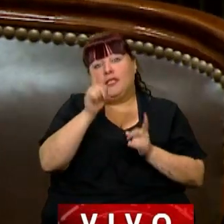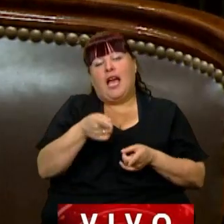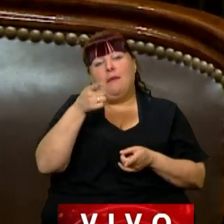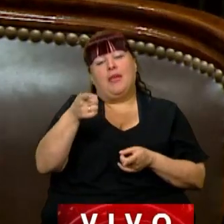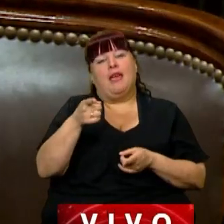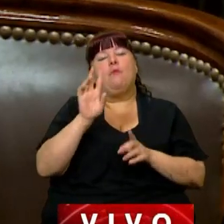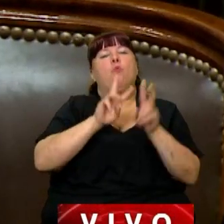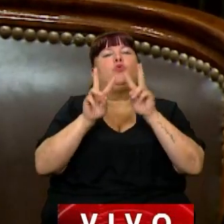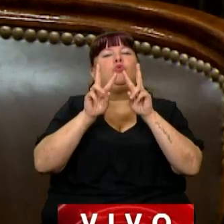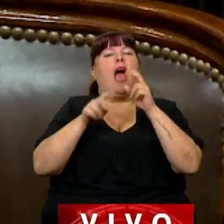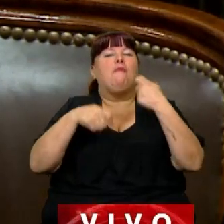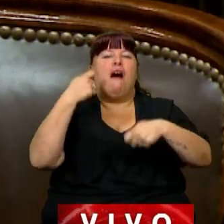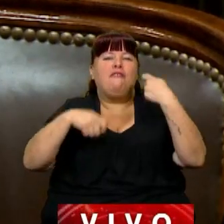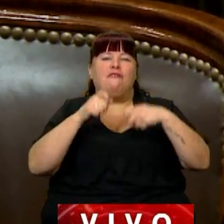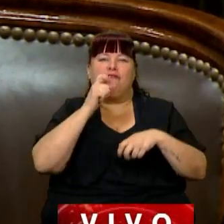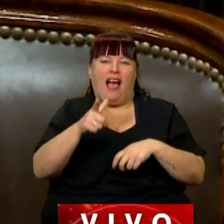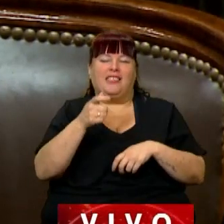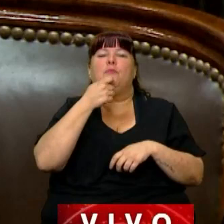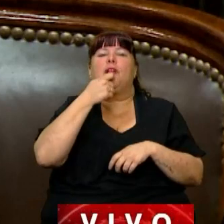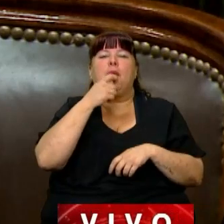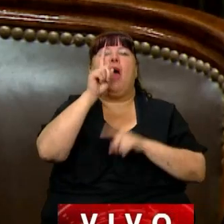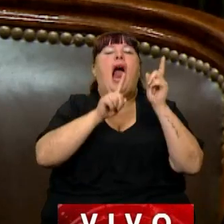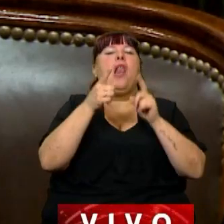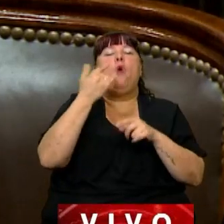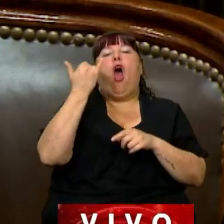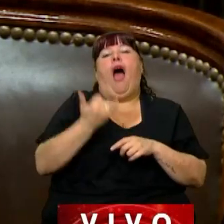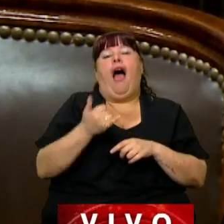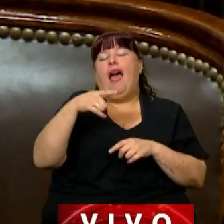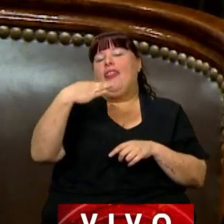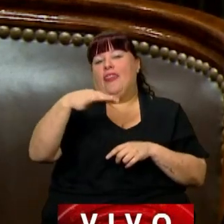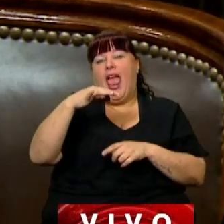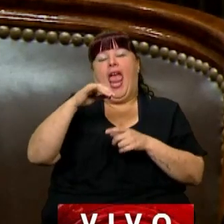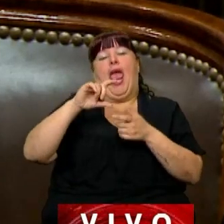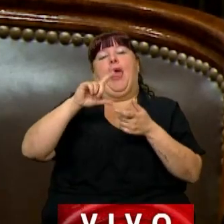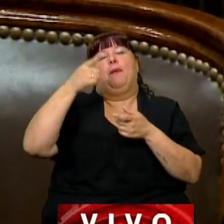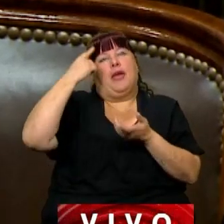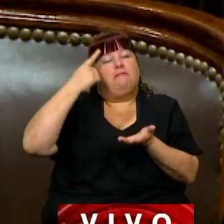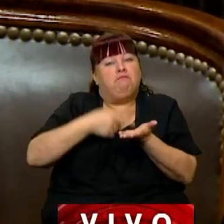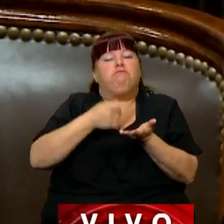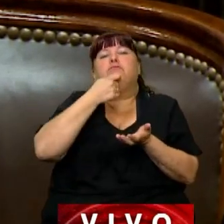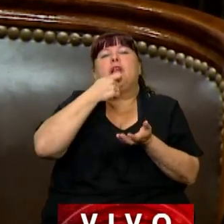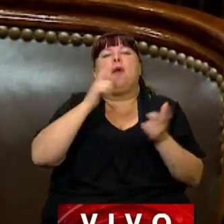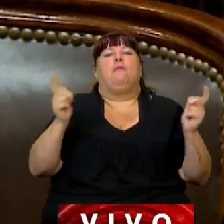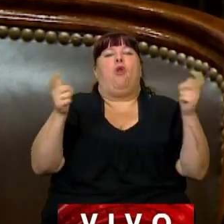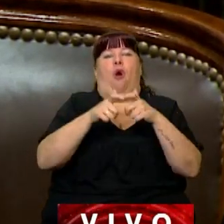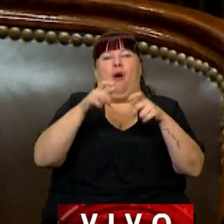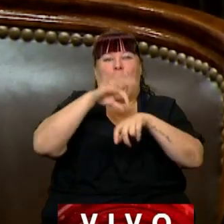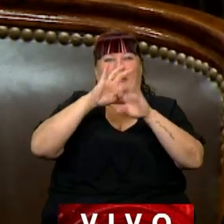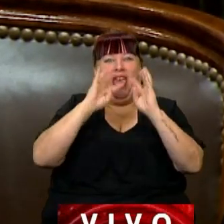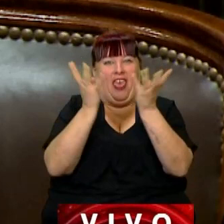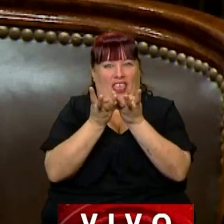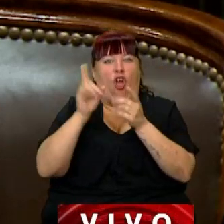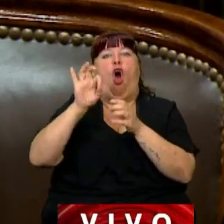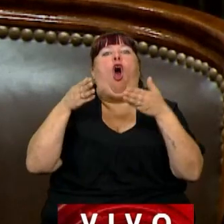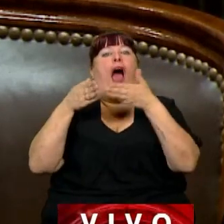flexibilizarlo y hacerlo en los casos que tenga que ser y que se disponga tanto las juntas evaluadoras